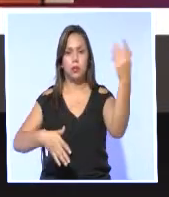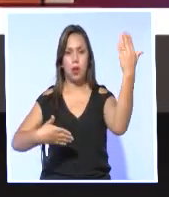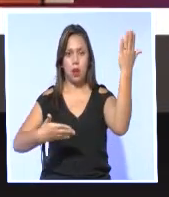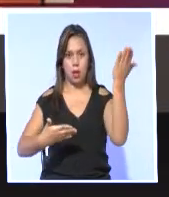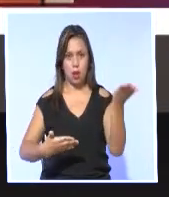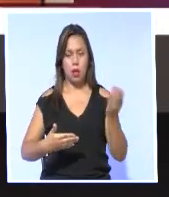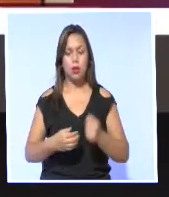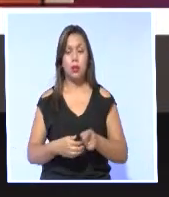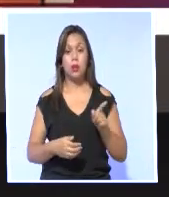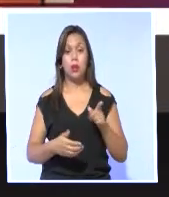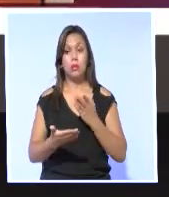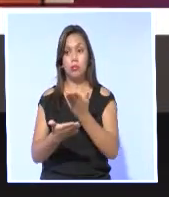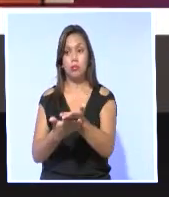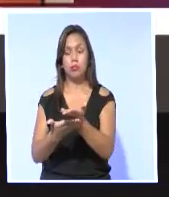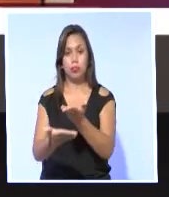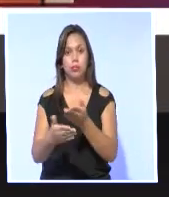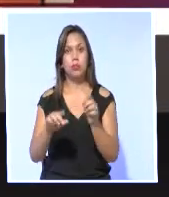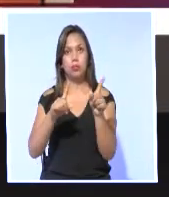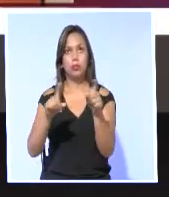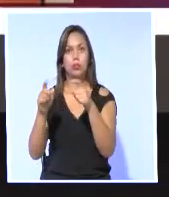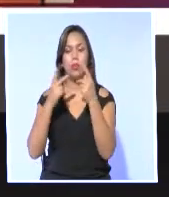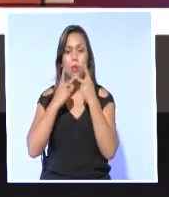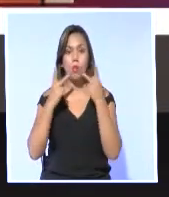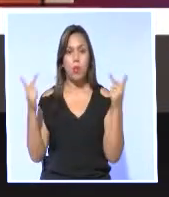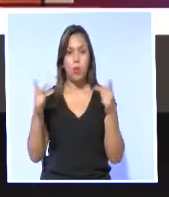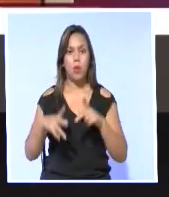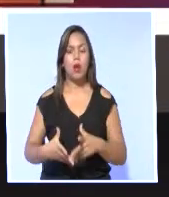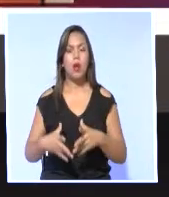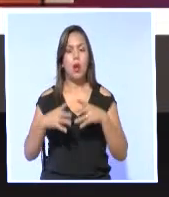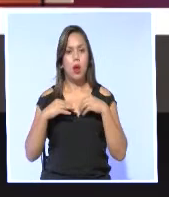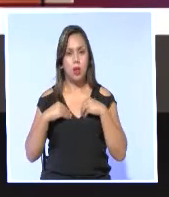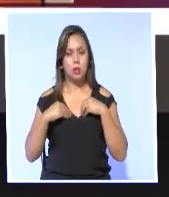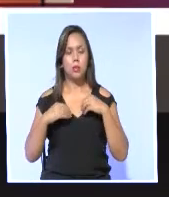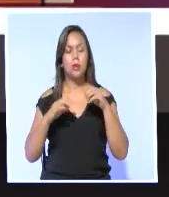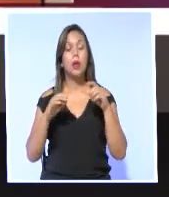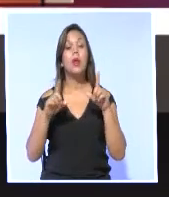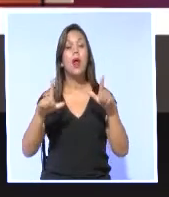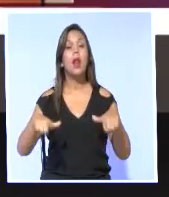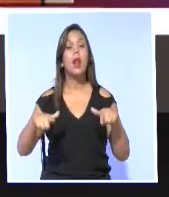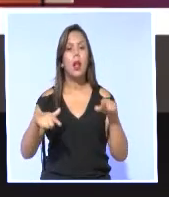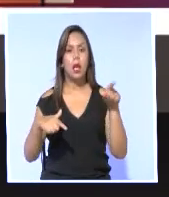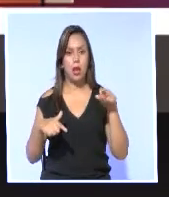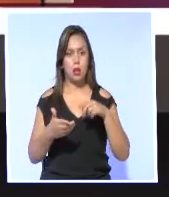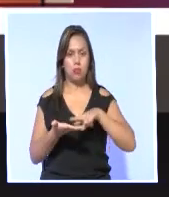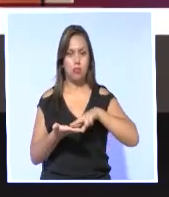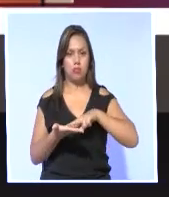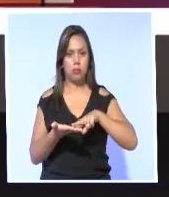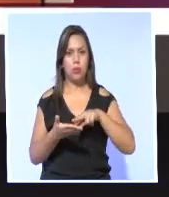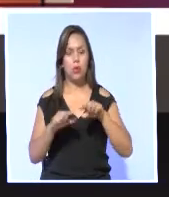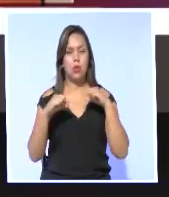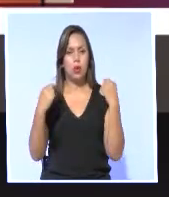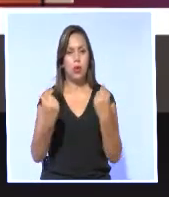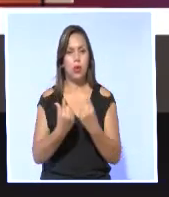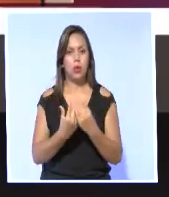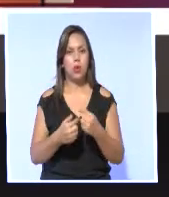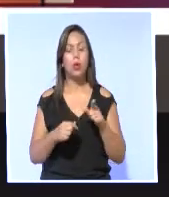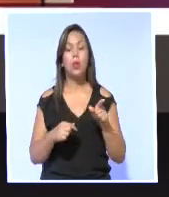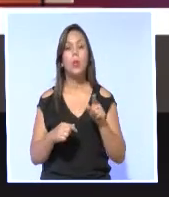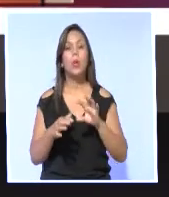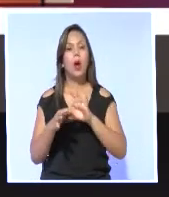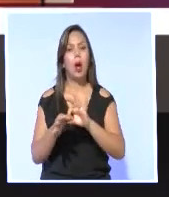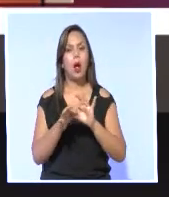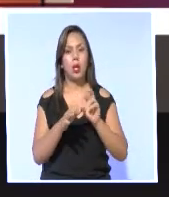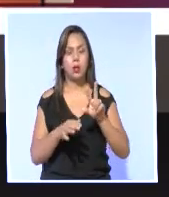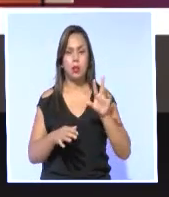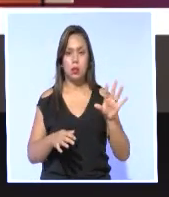Esta iniciativa para la consulta popular fue aceptada por el presidente de la República tras la reunión con el bloque legislativo de Alianza País